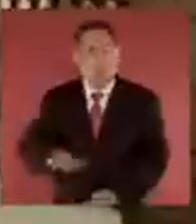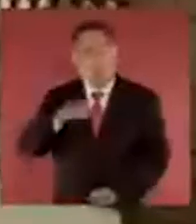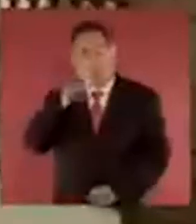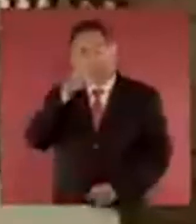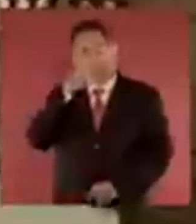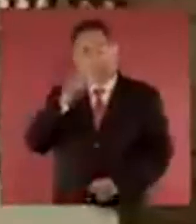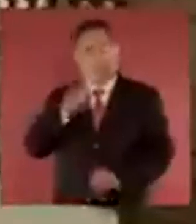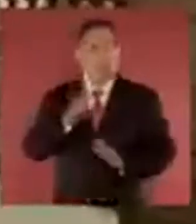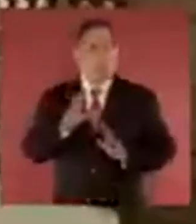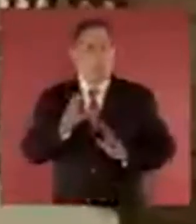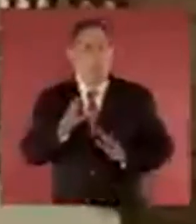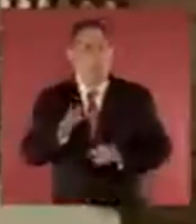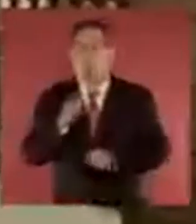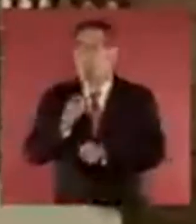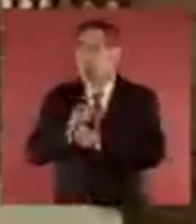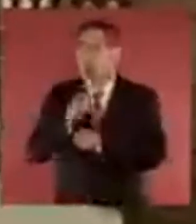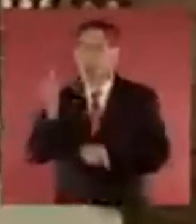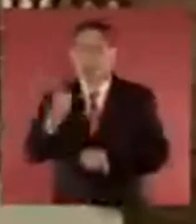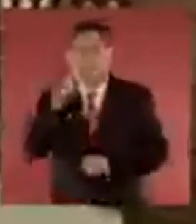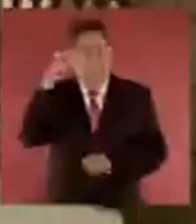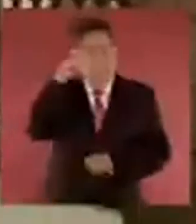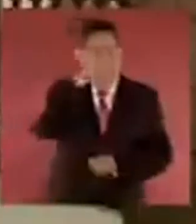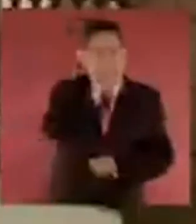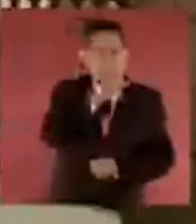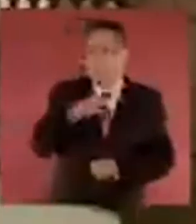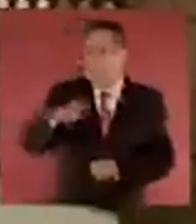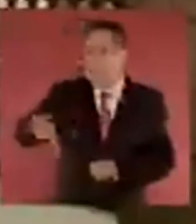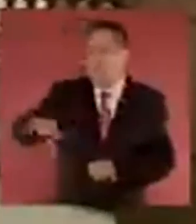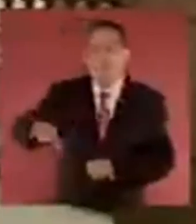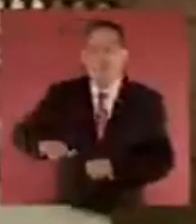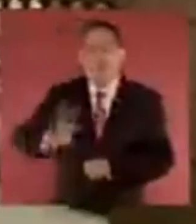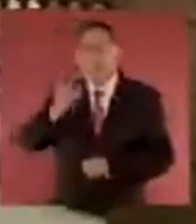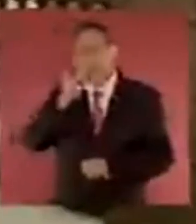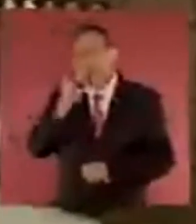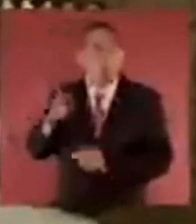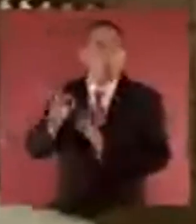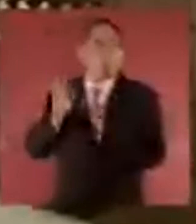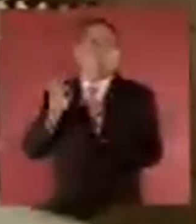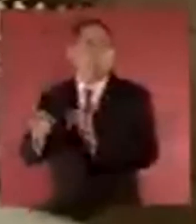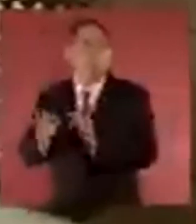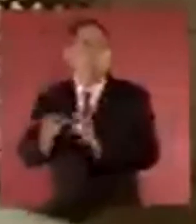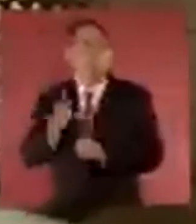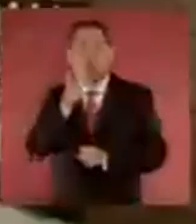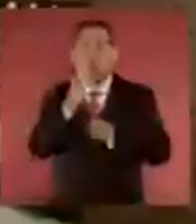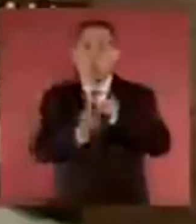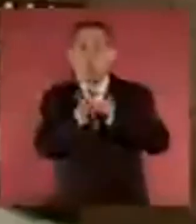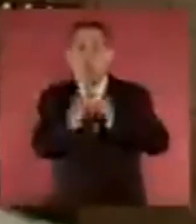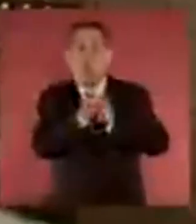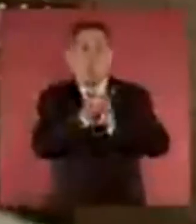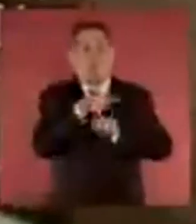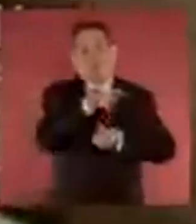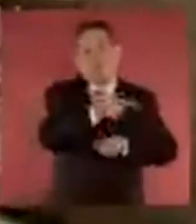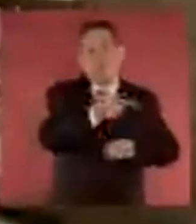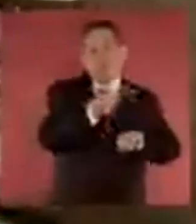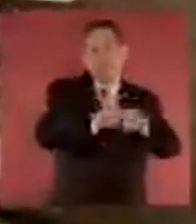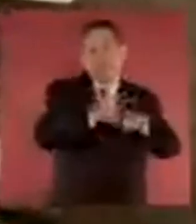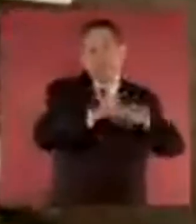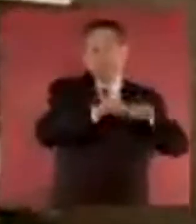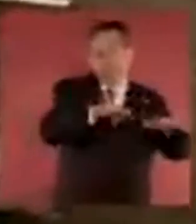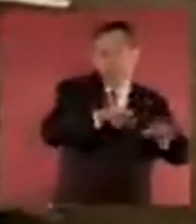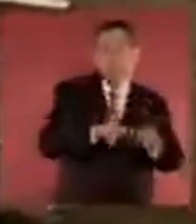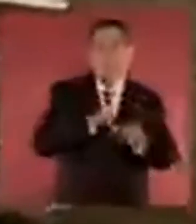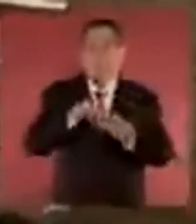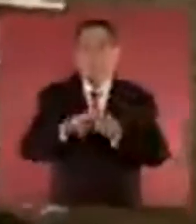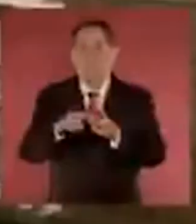No es para presumir, pero en el peor momento se cuenta con el mejor gobierno. Estamos enfrentando dos crisis al mismo tiempo, la